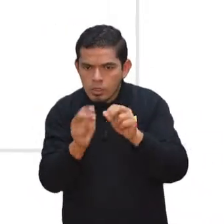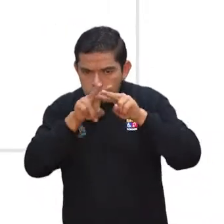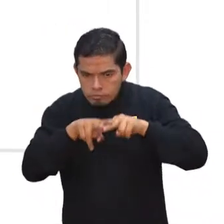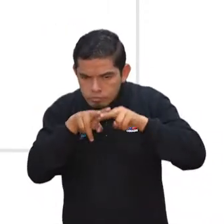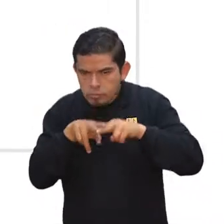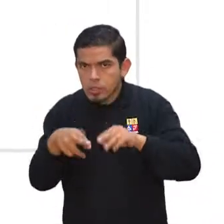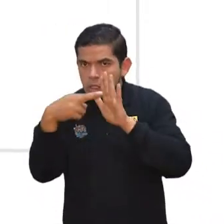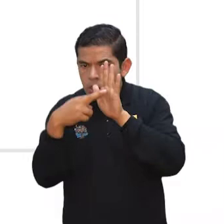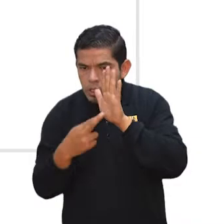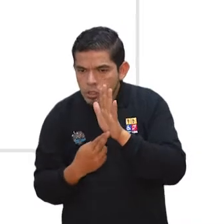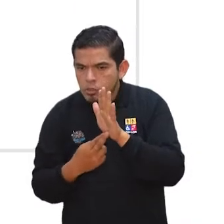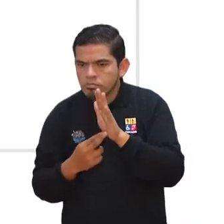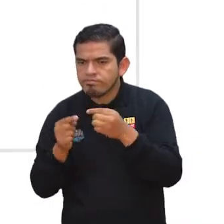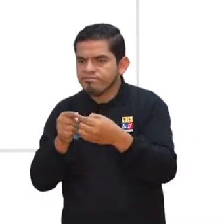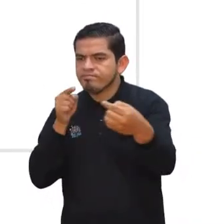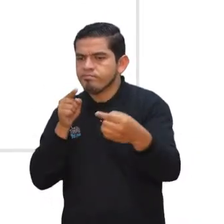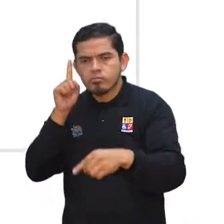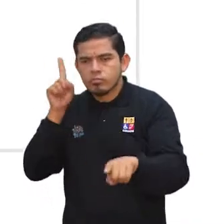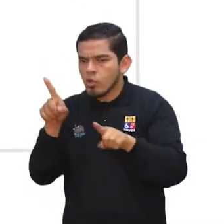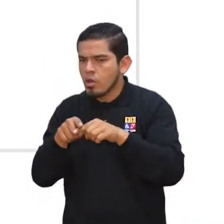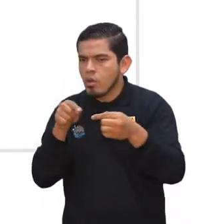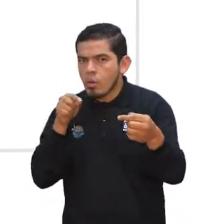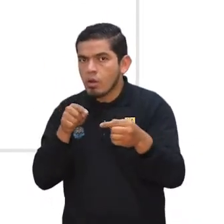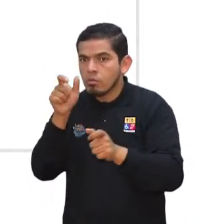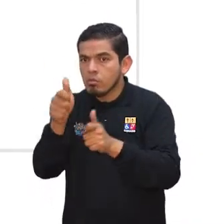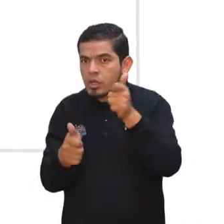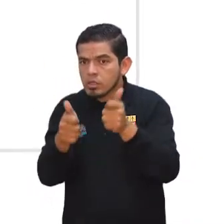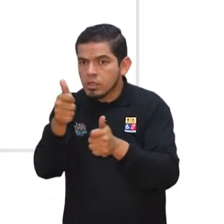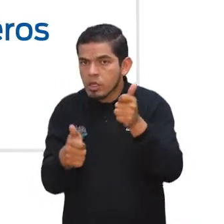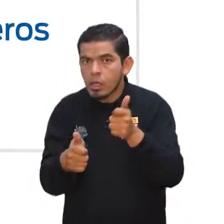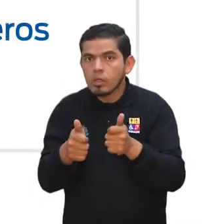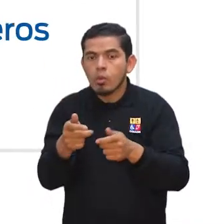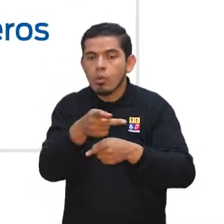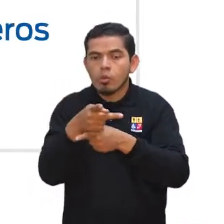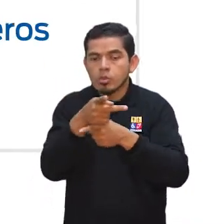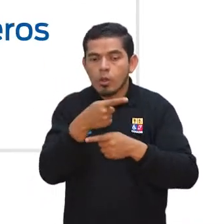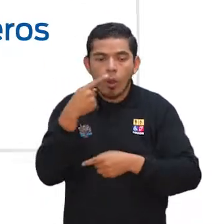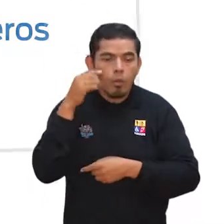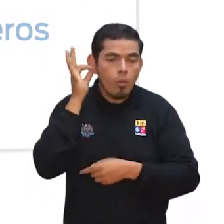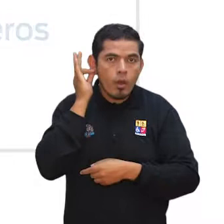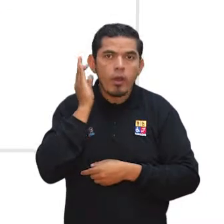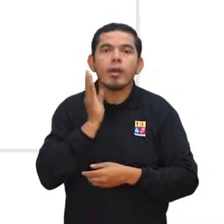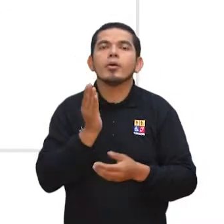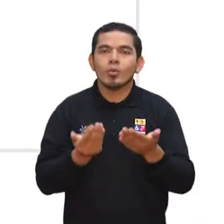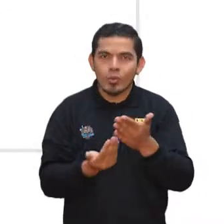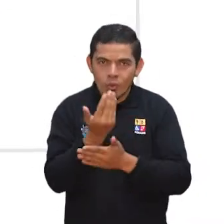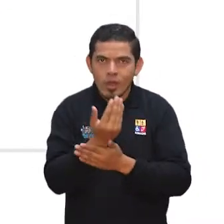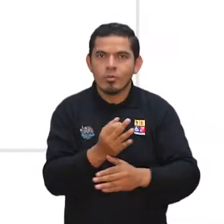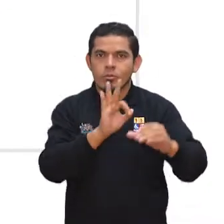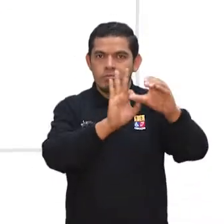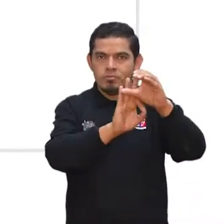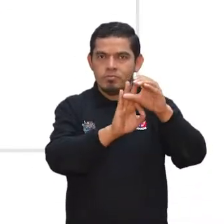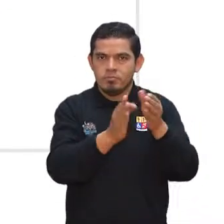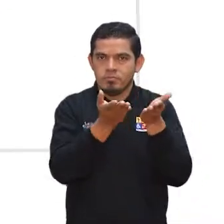verificación de requisitos e impugnación de las candidatas y candidatos a consejeras y consejeros que integrarán el Consejo de